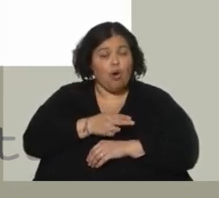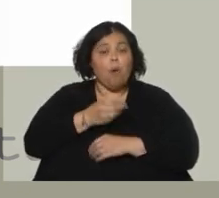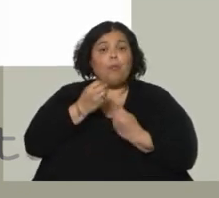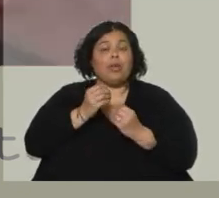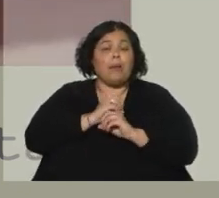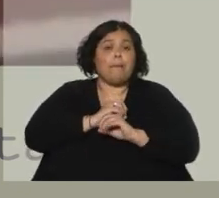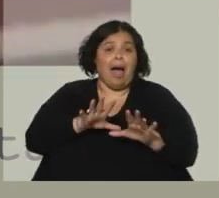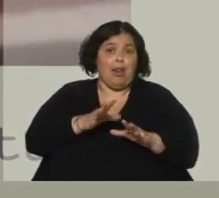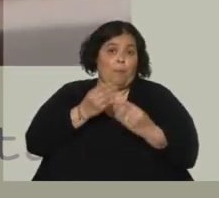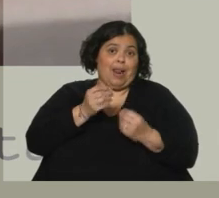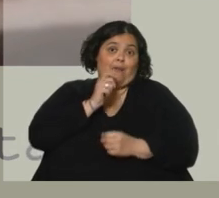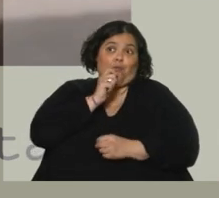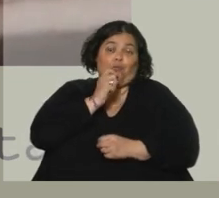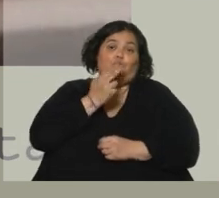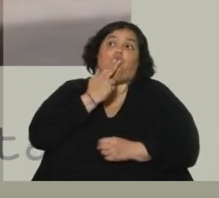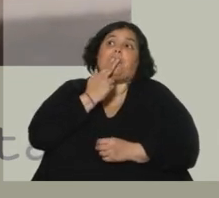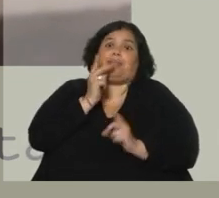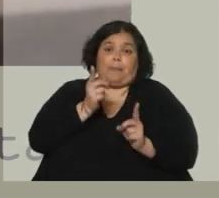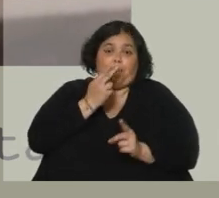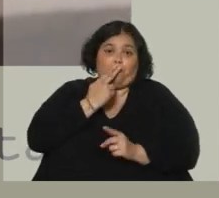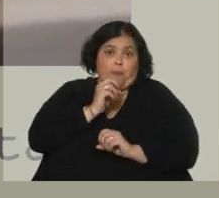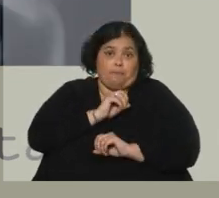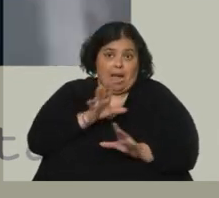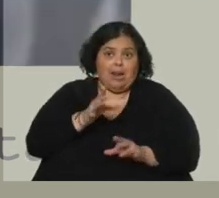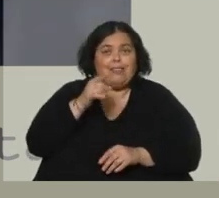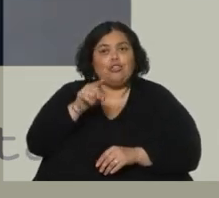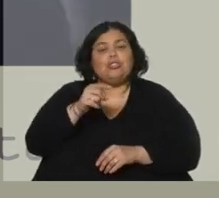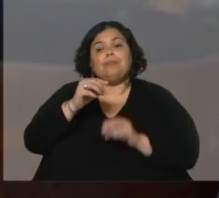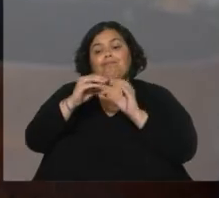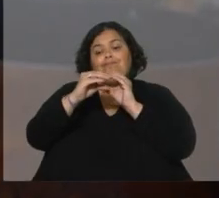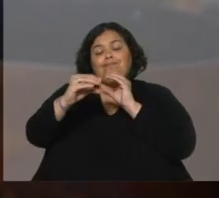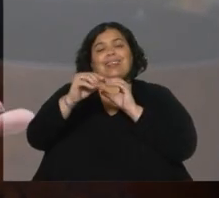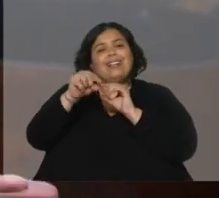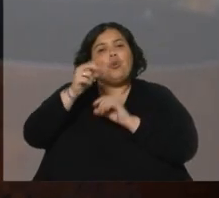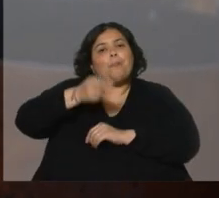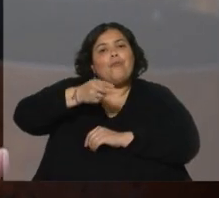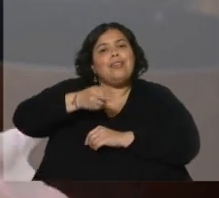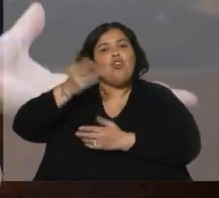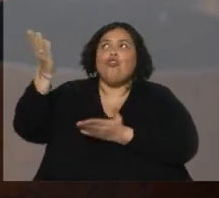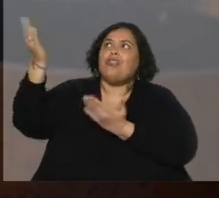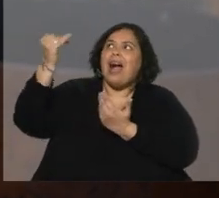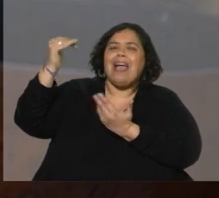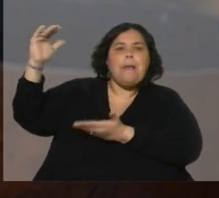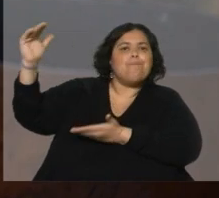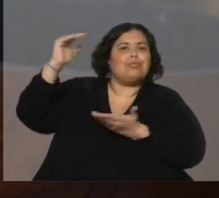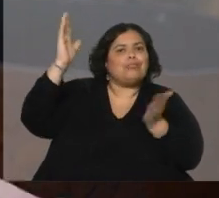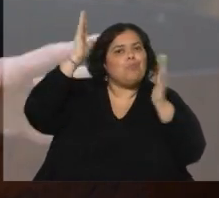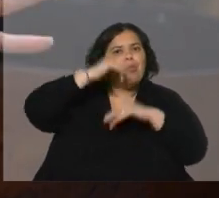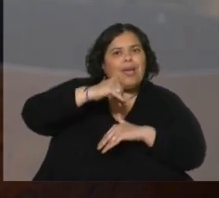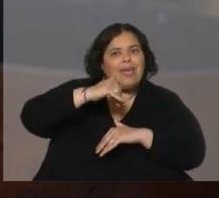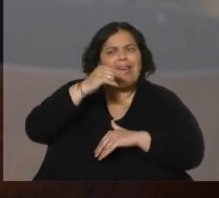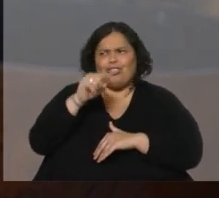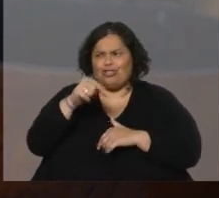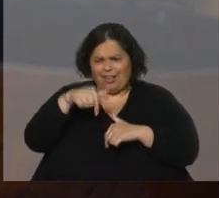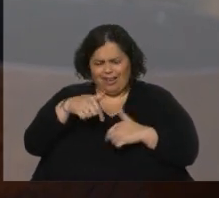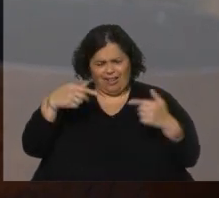el marco de la ley de cigarrillos electrónicos y la ley de tabaco. Entonces hay aún un montón de complejidades, hay falta de investigación, falta de